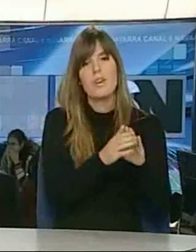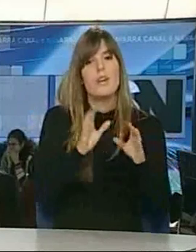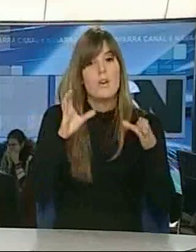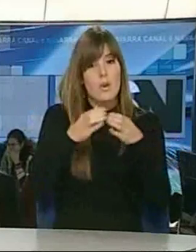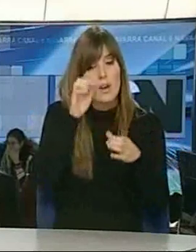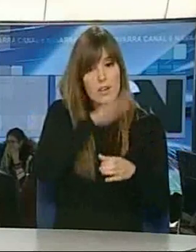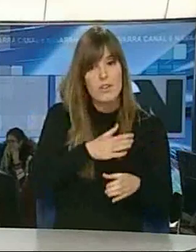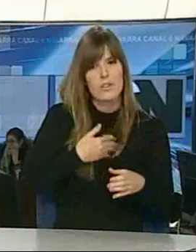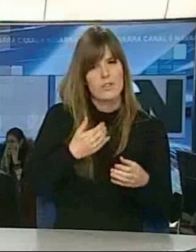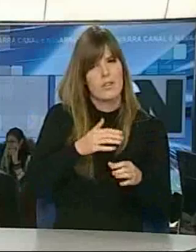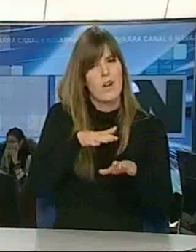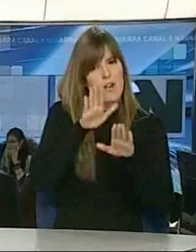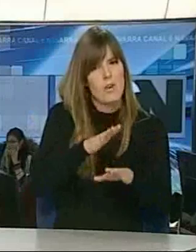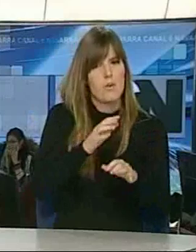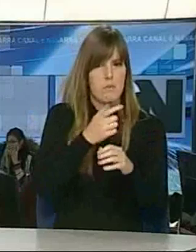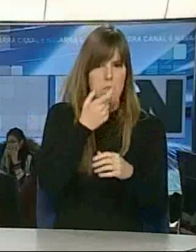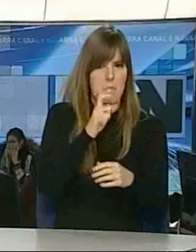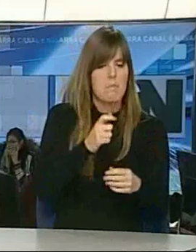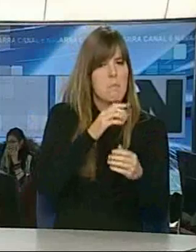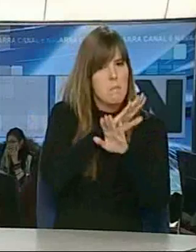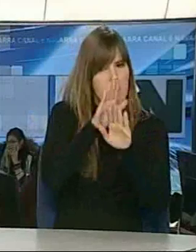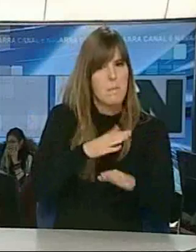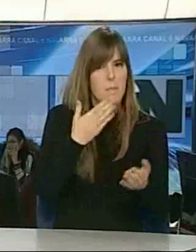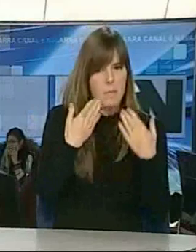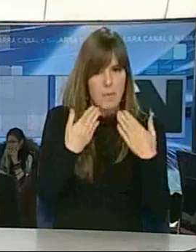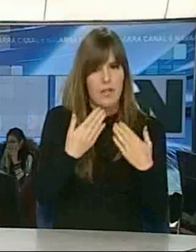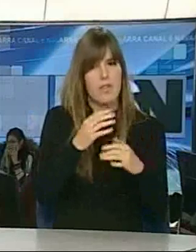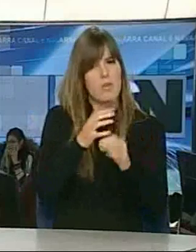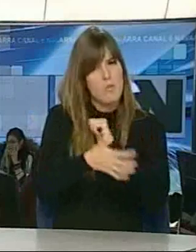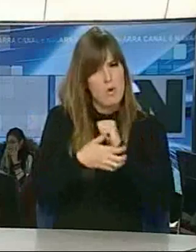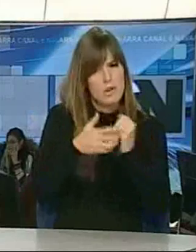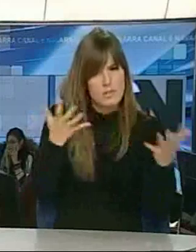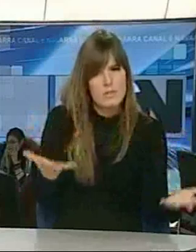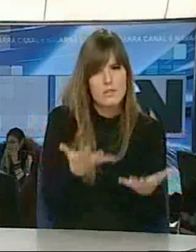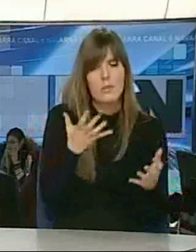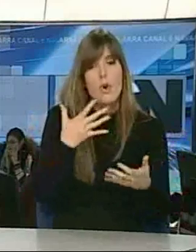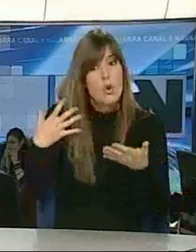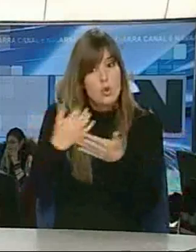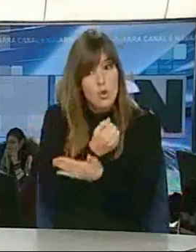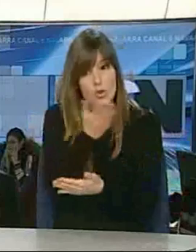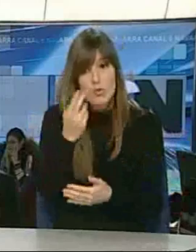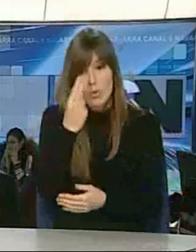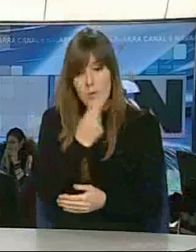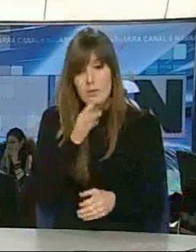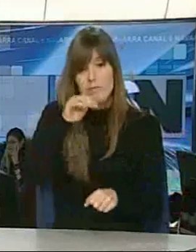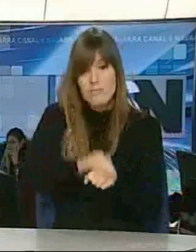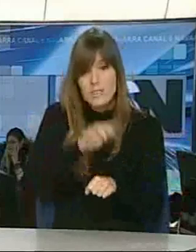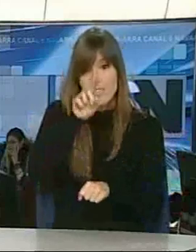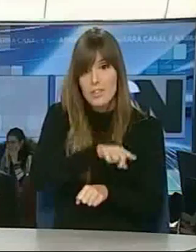justicia, palabra para los hambrientos o palabra para los pobres. ¿Pero seremos capaces todos de atrevernos a llevarlo a cabo?